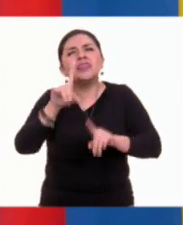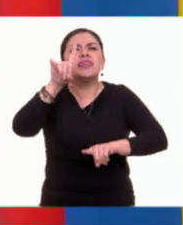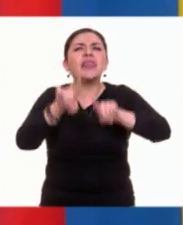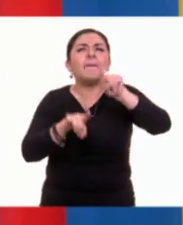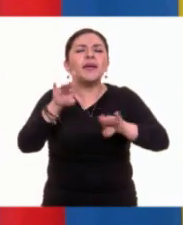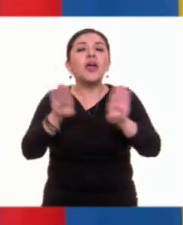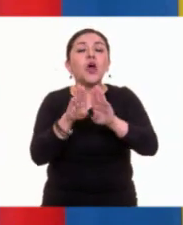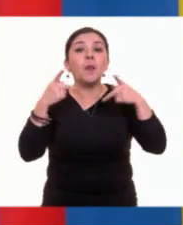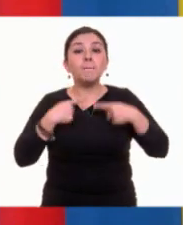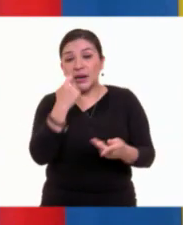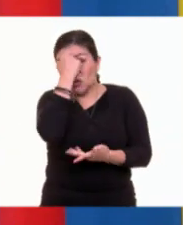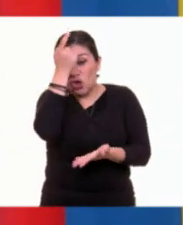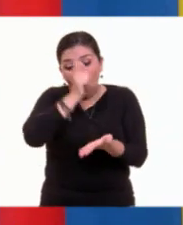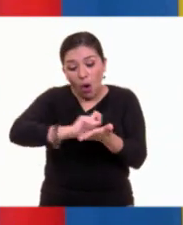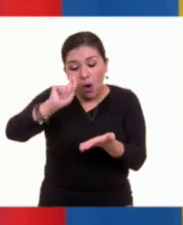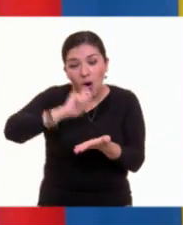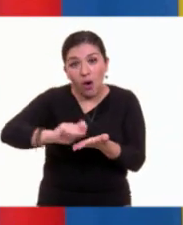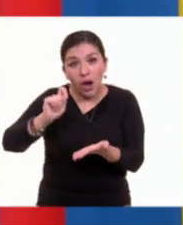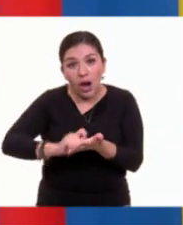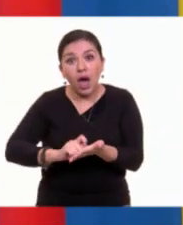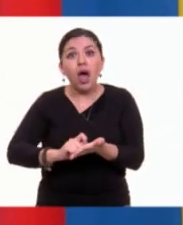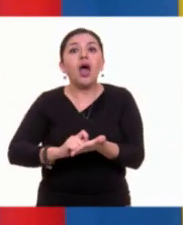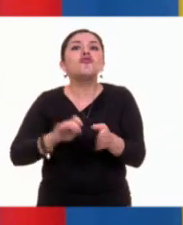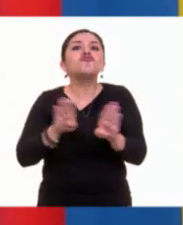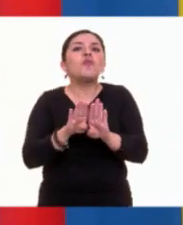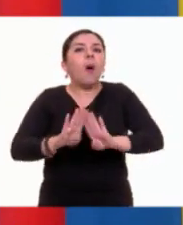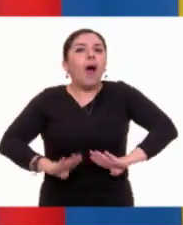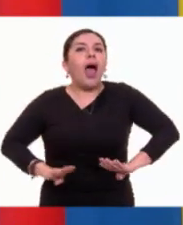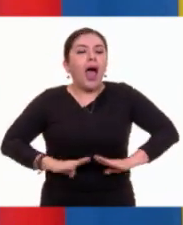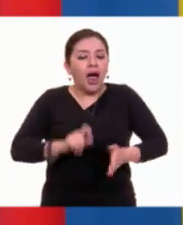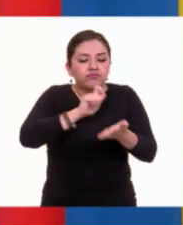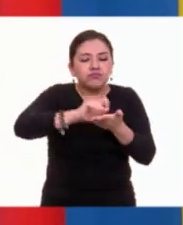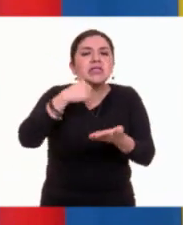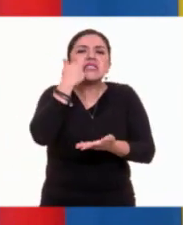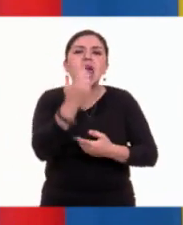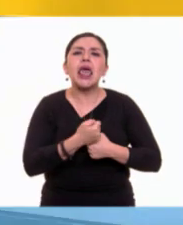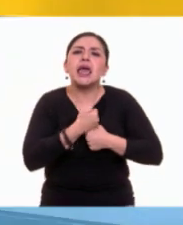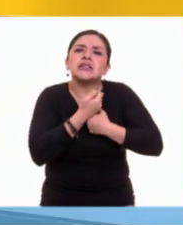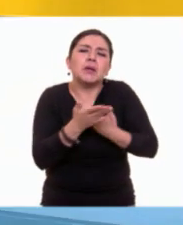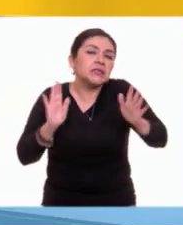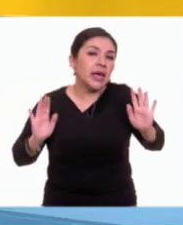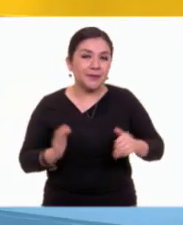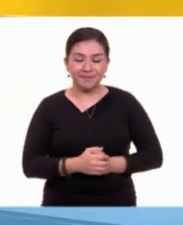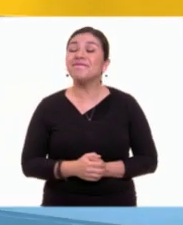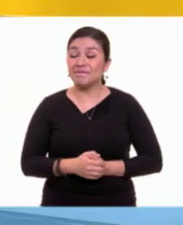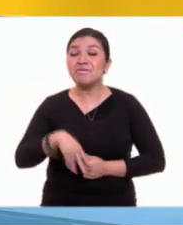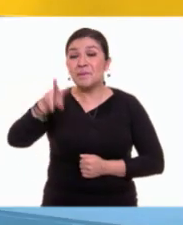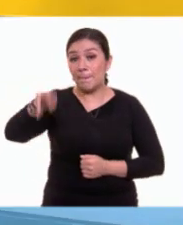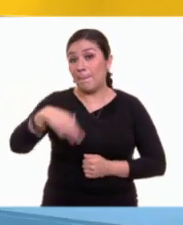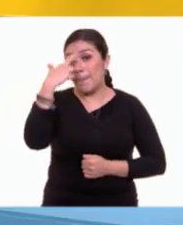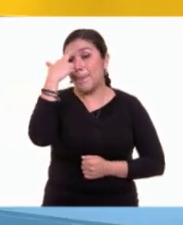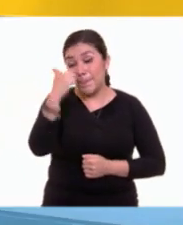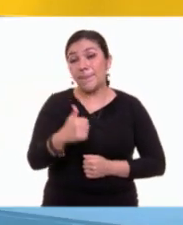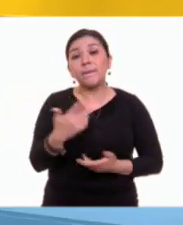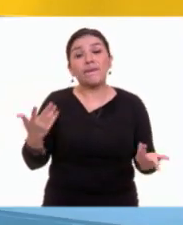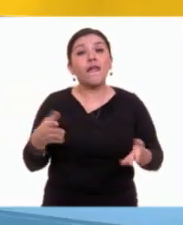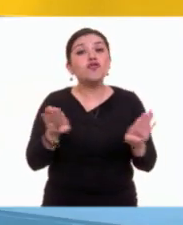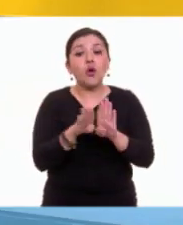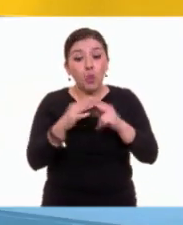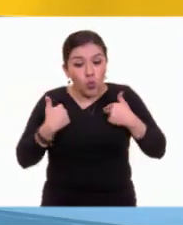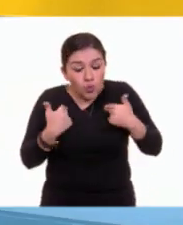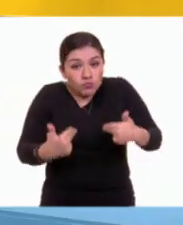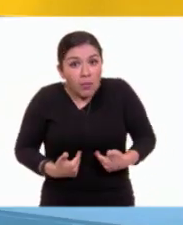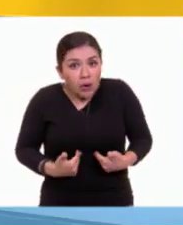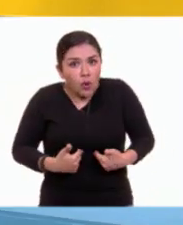de lo que el autor, bueno, de uno u otro tipo de texto desee expresar, ¿no? Así es, Juan Carlos. Todo lo humano